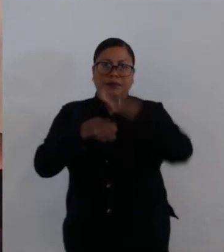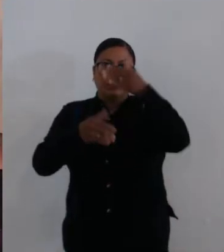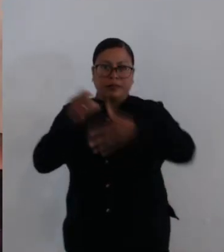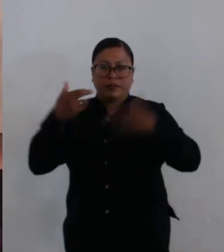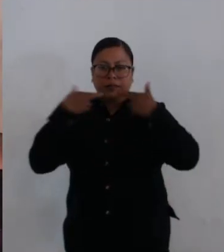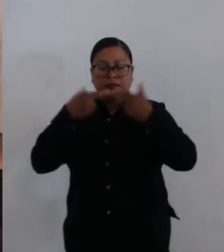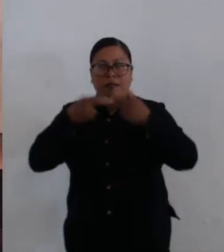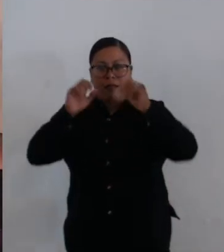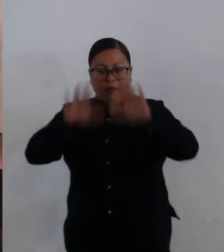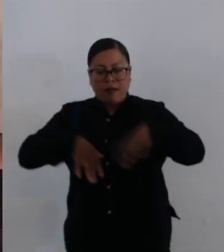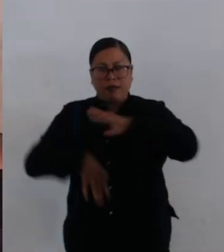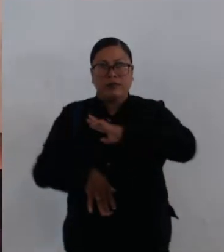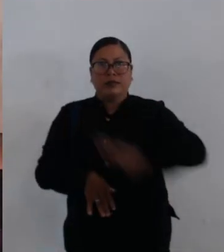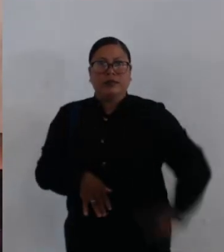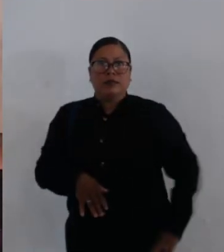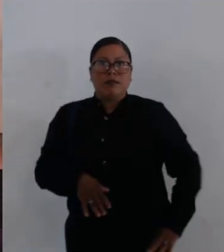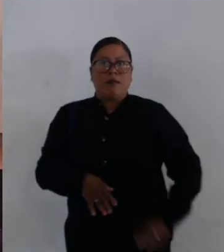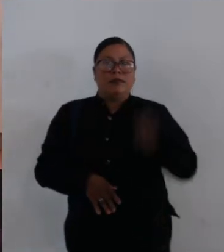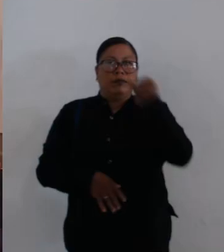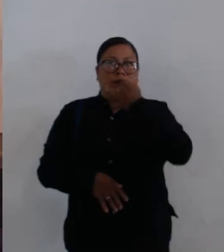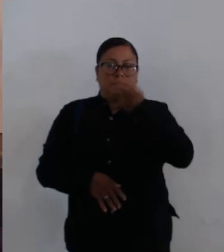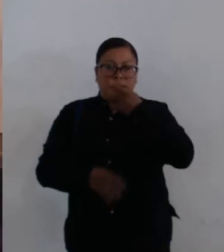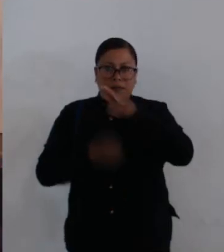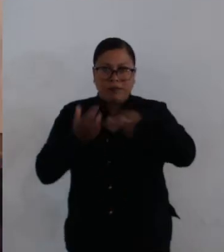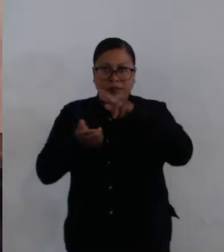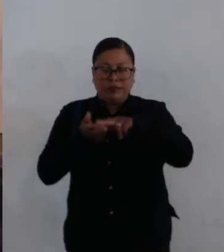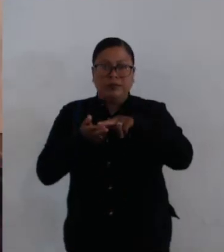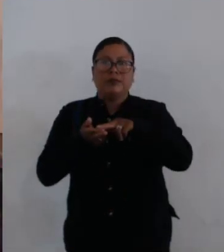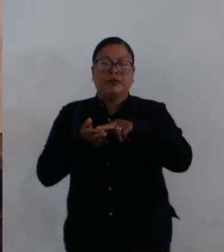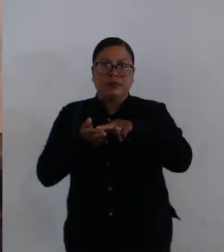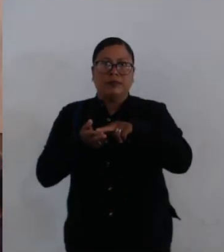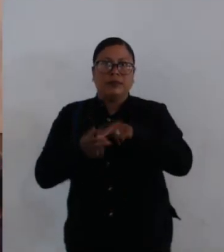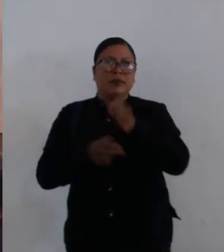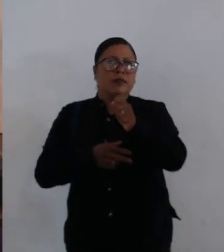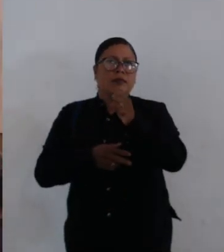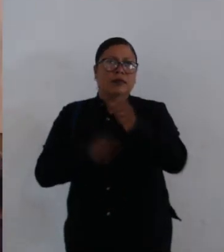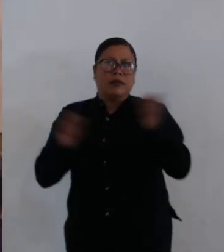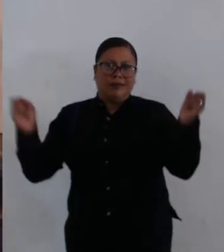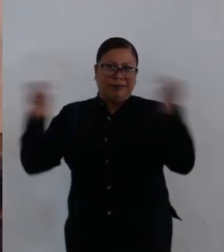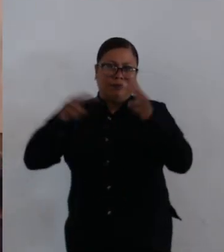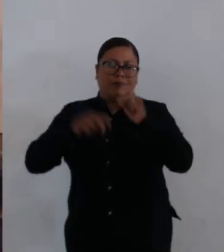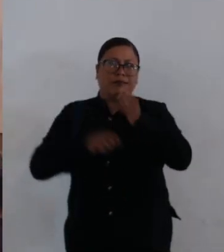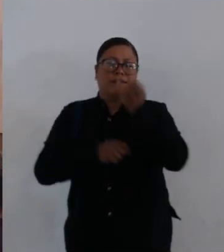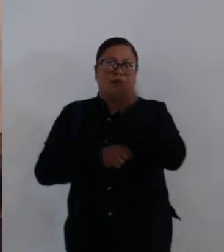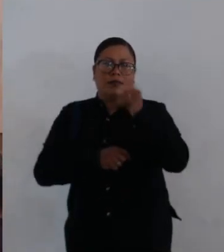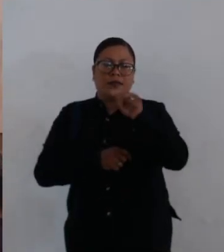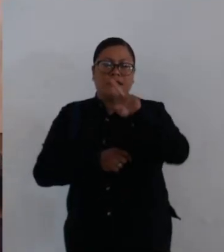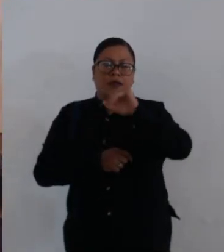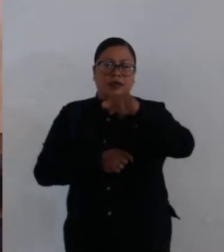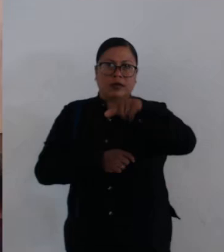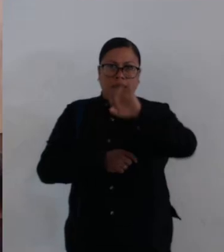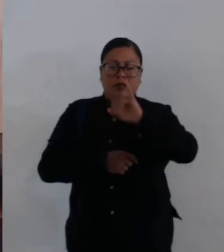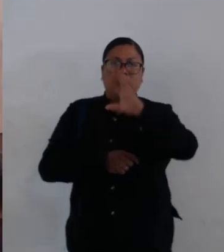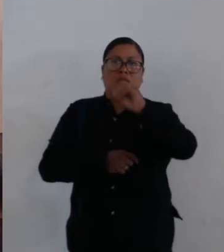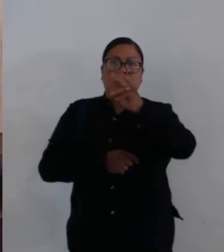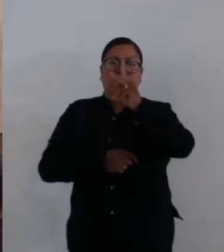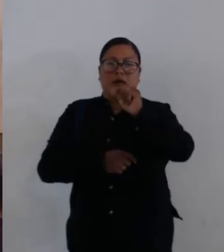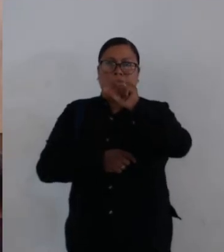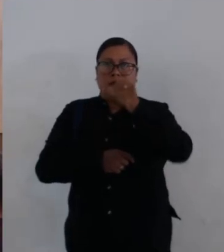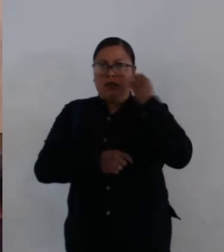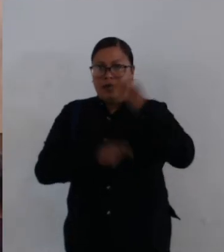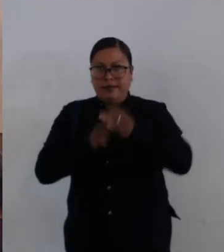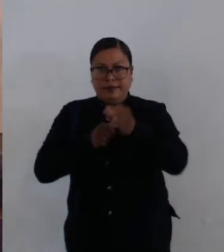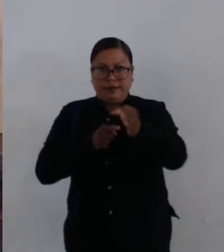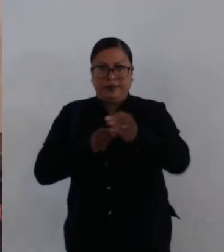esta sesión ordinaria de Cabildo. Sí, Neri Dubinja, que significa nos vemos en Triqui de San Juan Copala, Oaxaca.